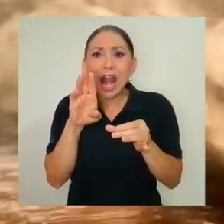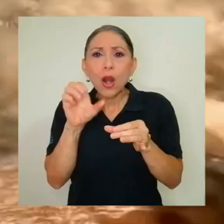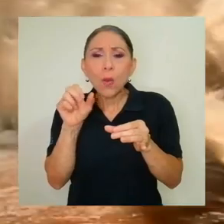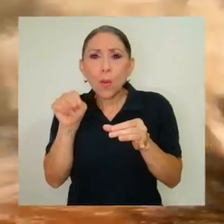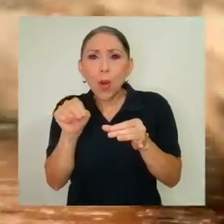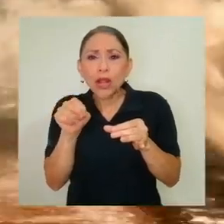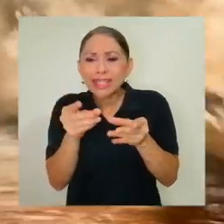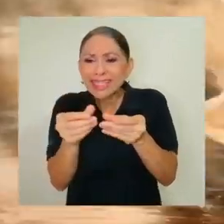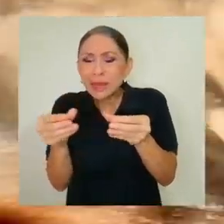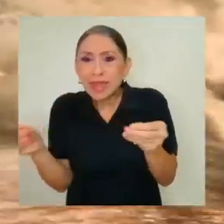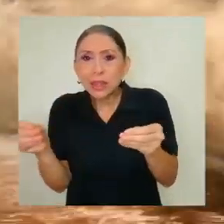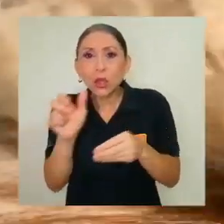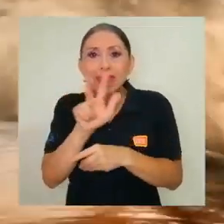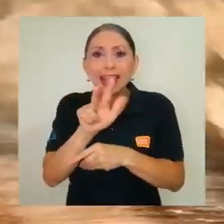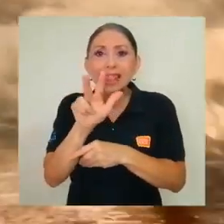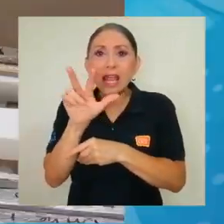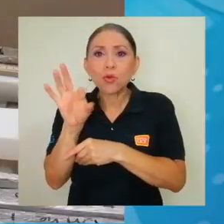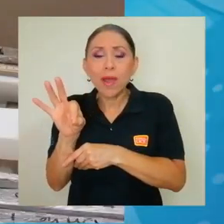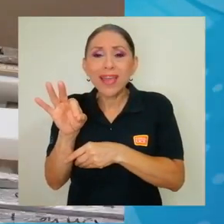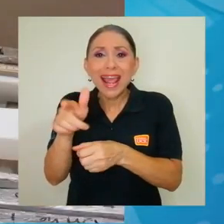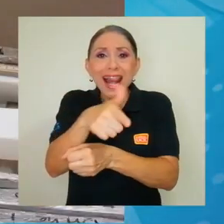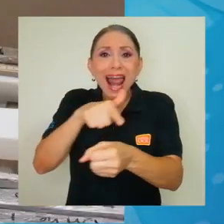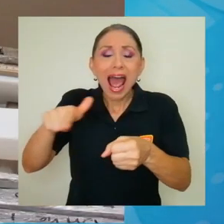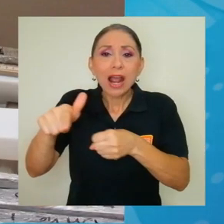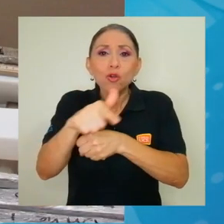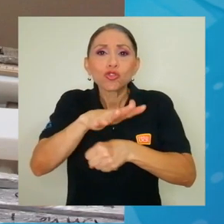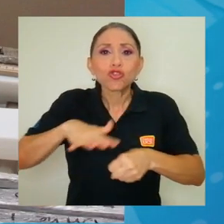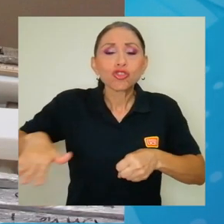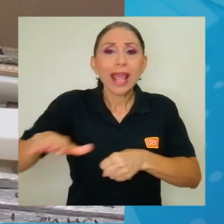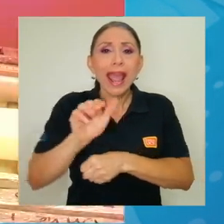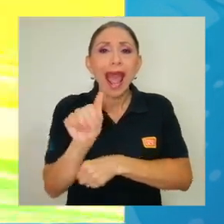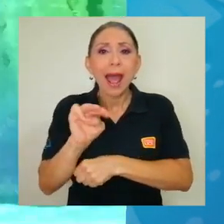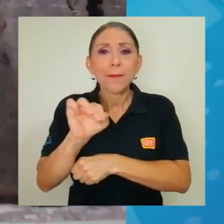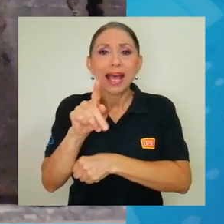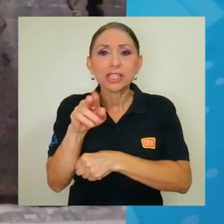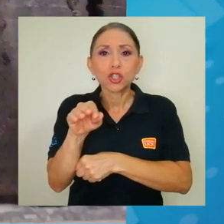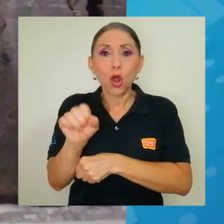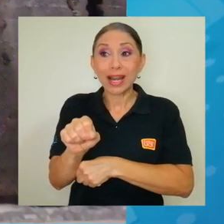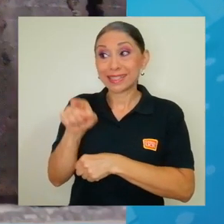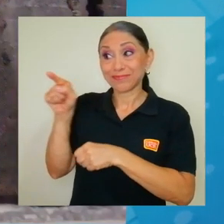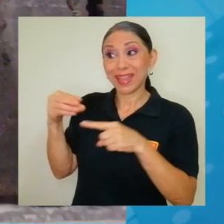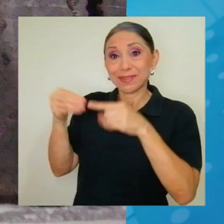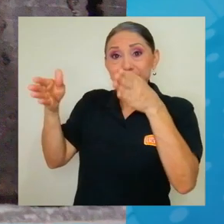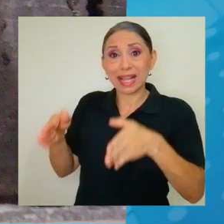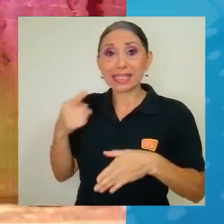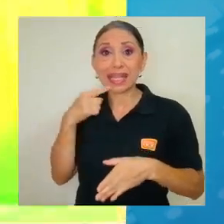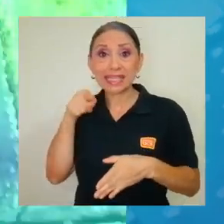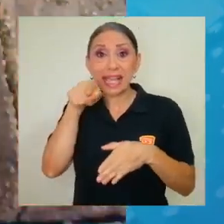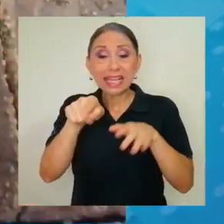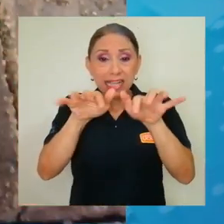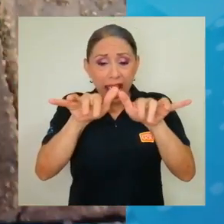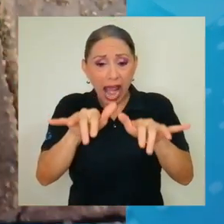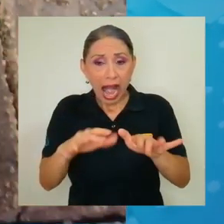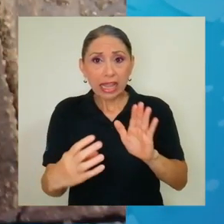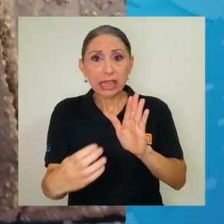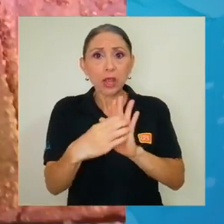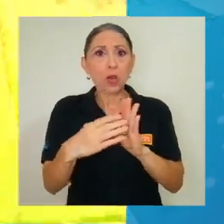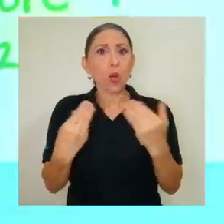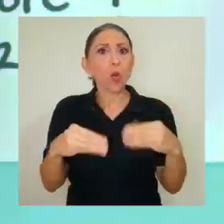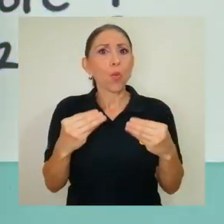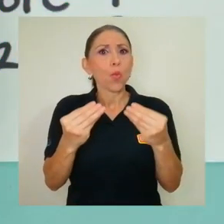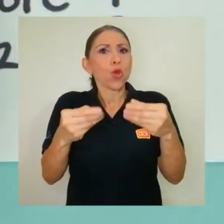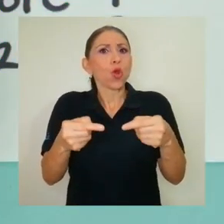lagos de la cuenca del Amazonas. Para la geóloga costarricense, el artículo en cuestión es muy controversial,